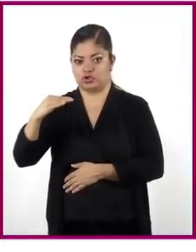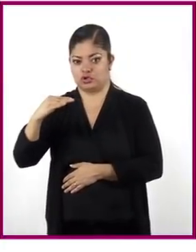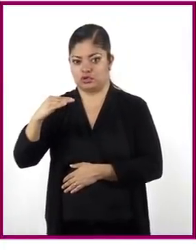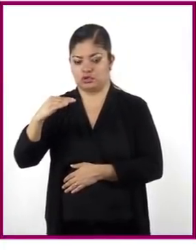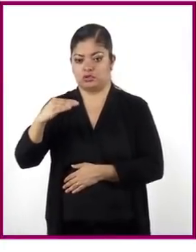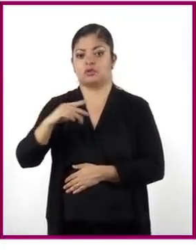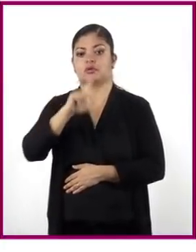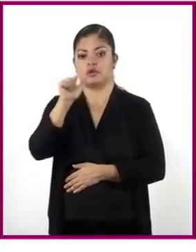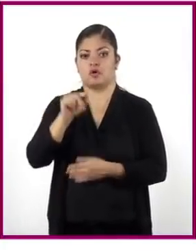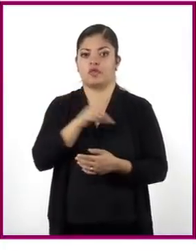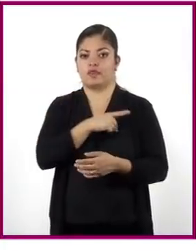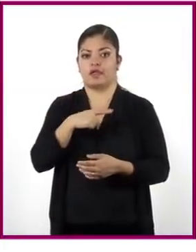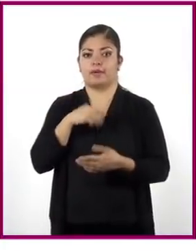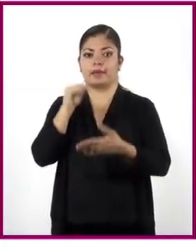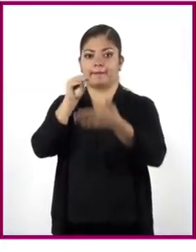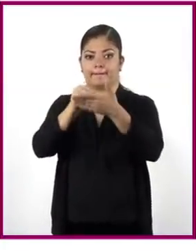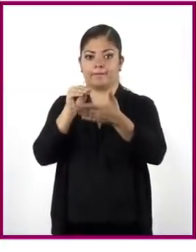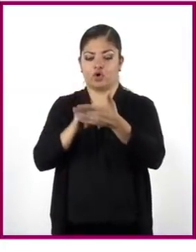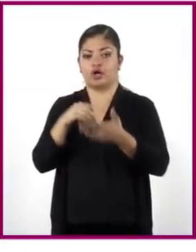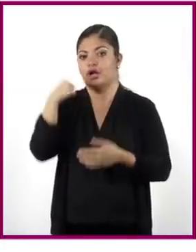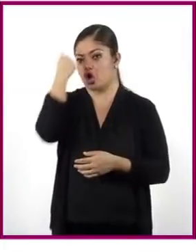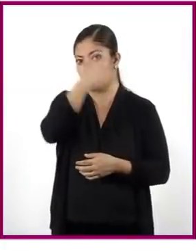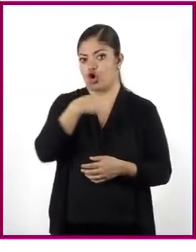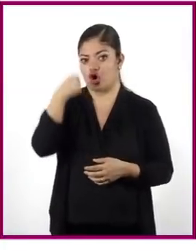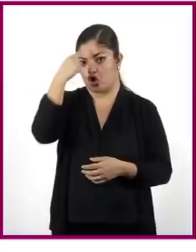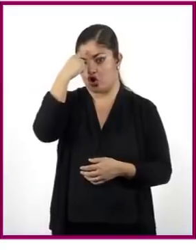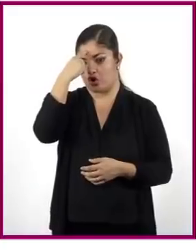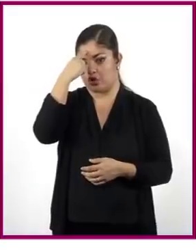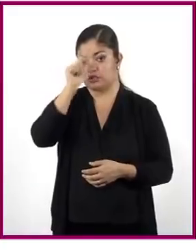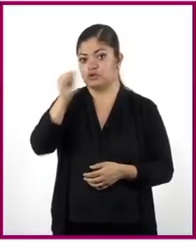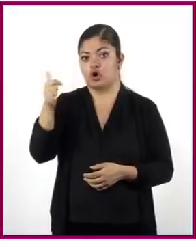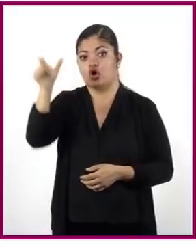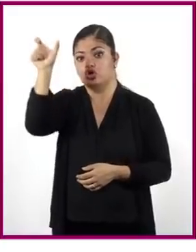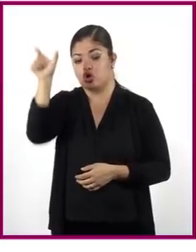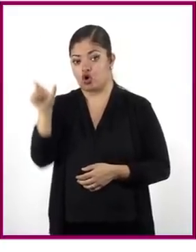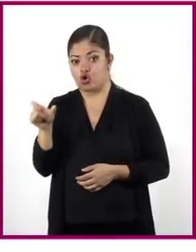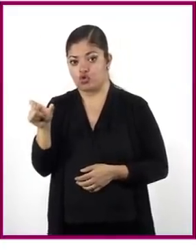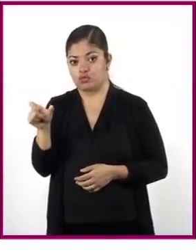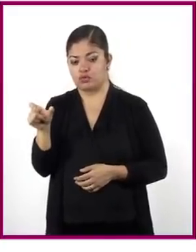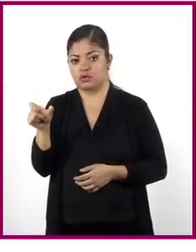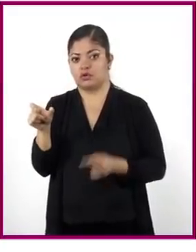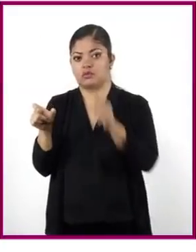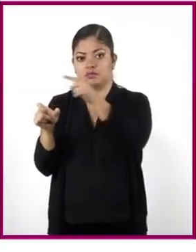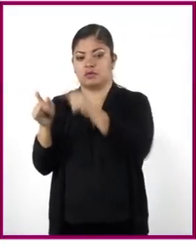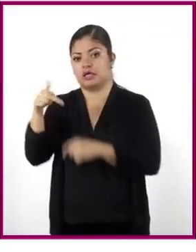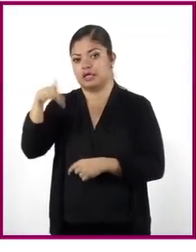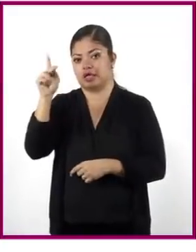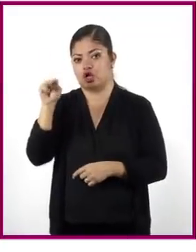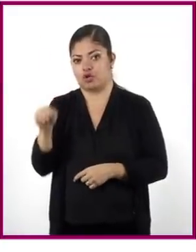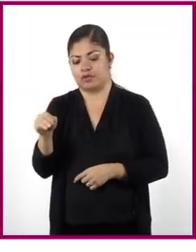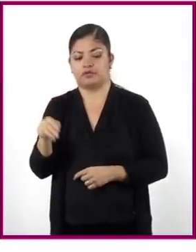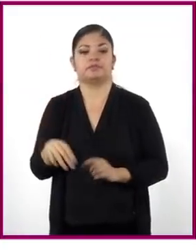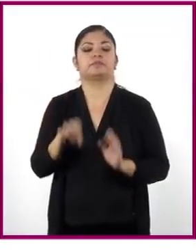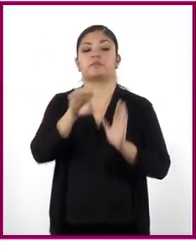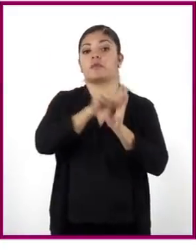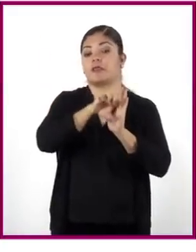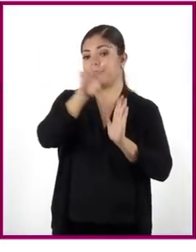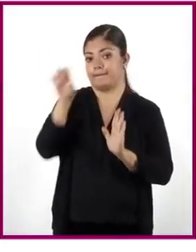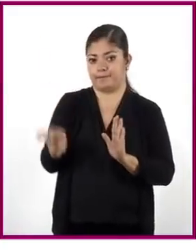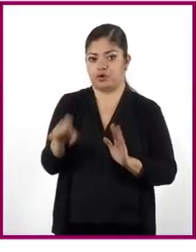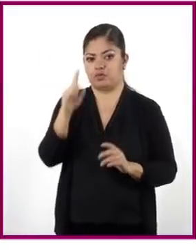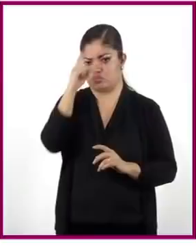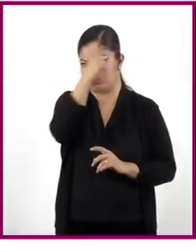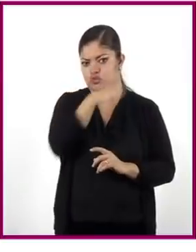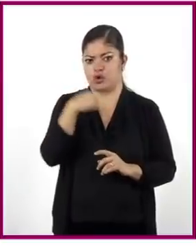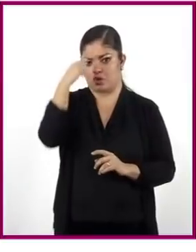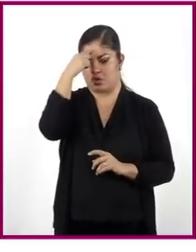esa columna voy a poner horas. Y en la otra columna, kilómetros. Entonces, por ejemplo, en una